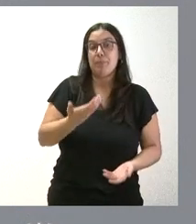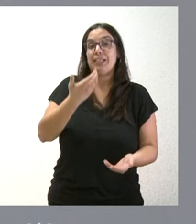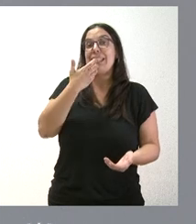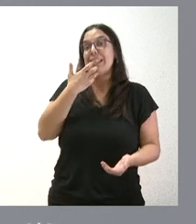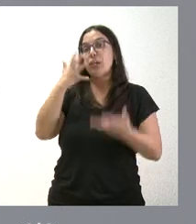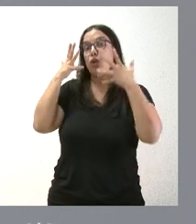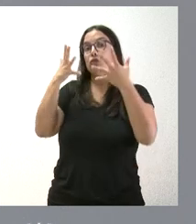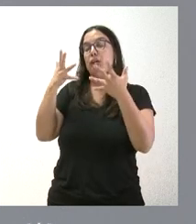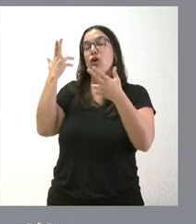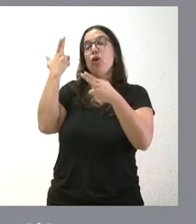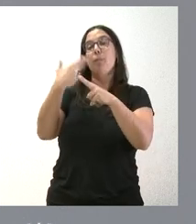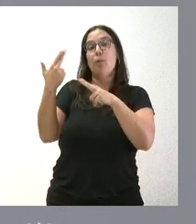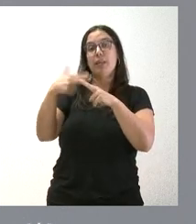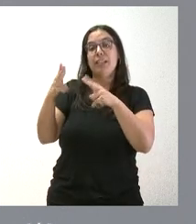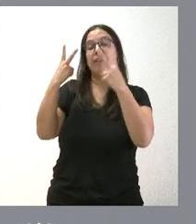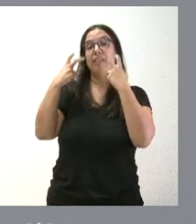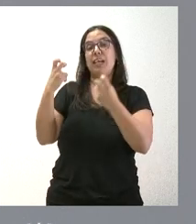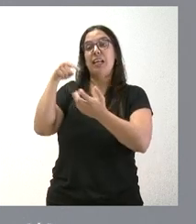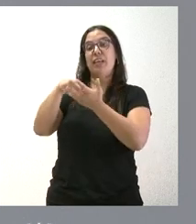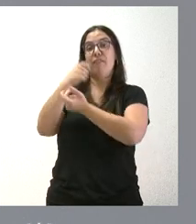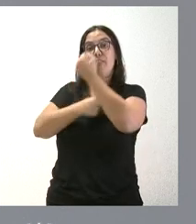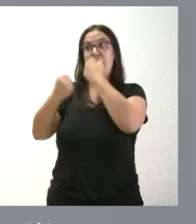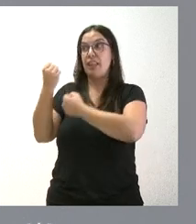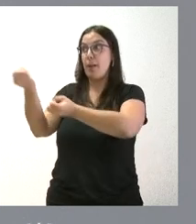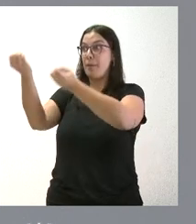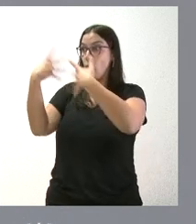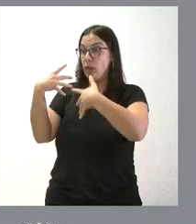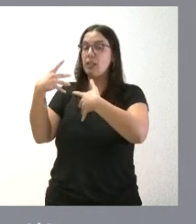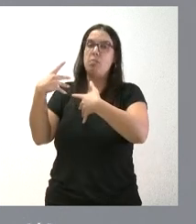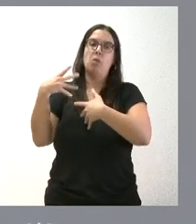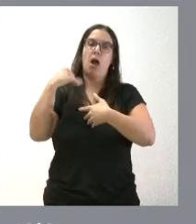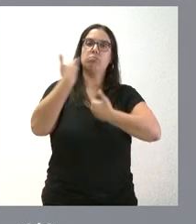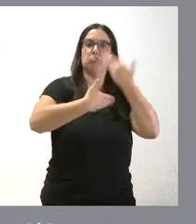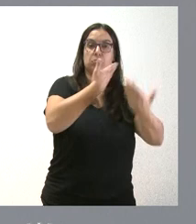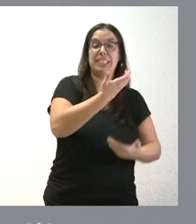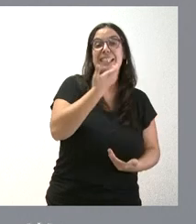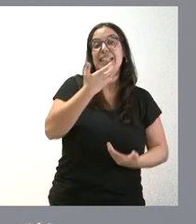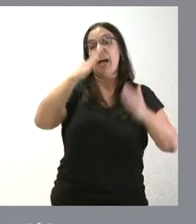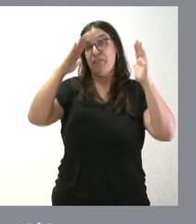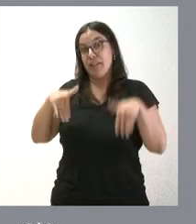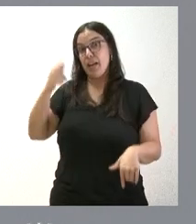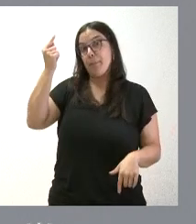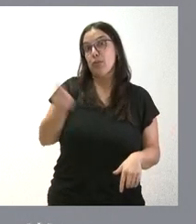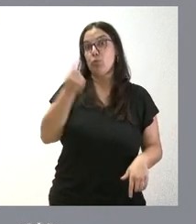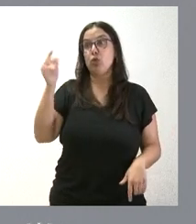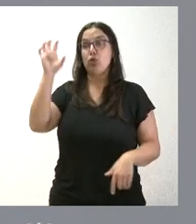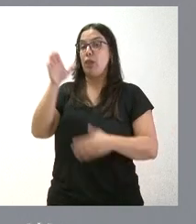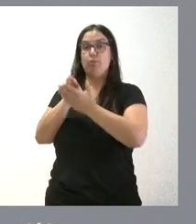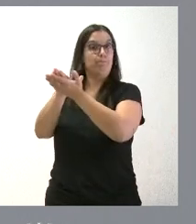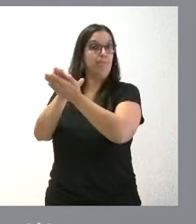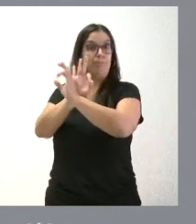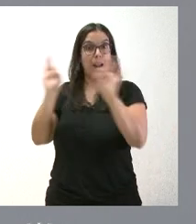Consejo de Política Fiscal y Financiera esa información, también dispondríamos de esa información. Y si finalmente los presupuestos del Estado no se presentan,